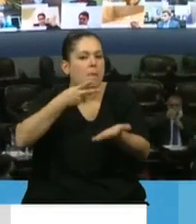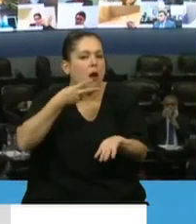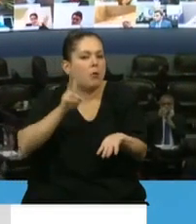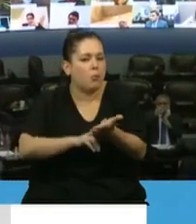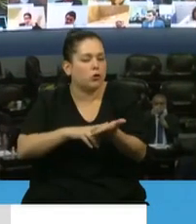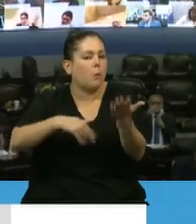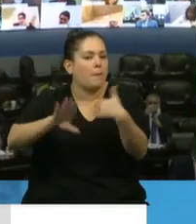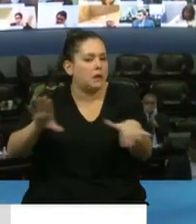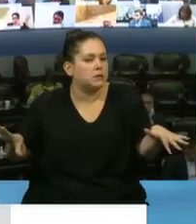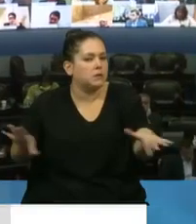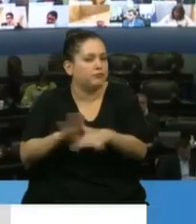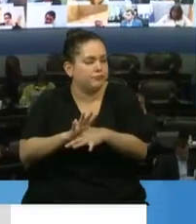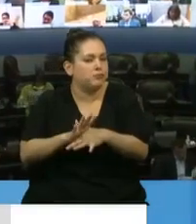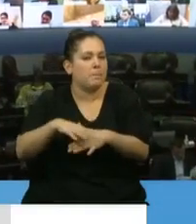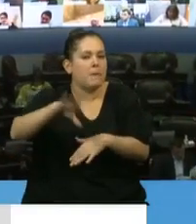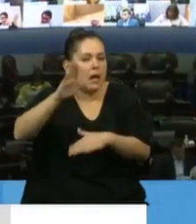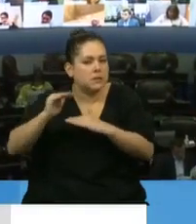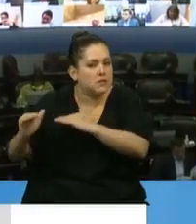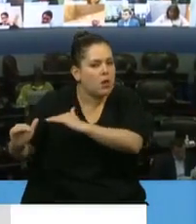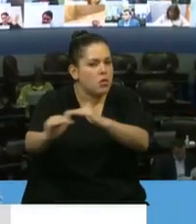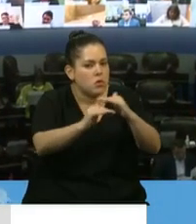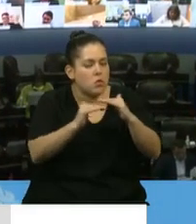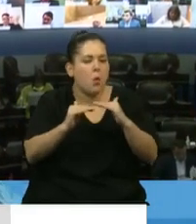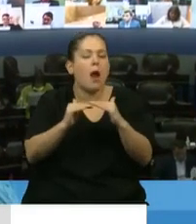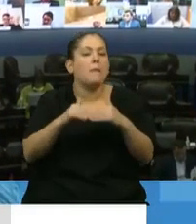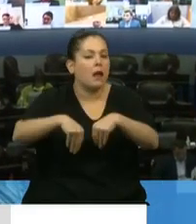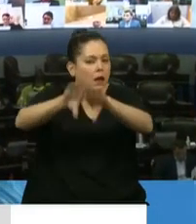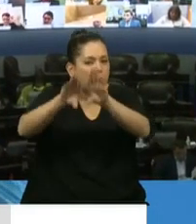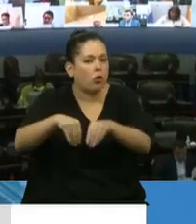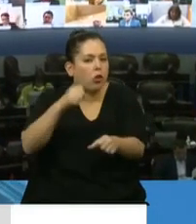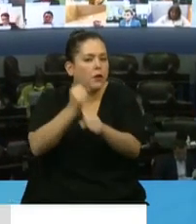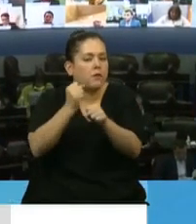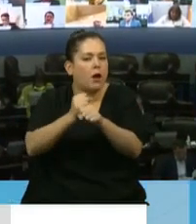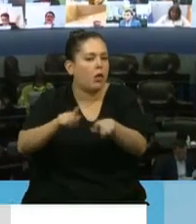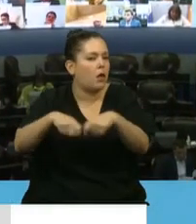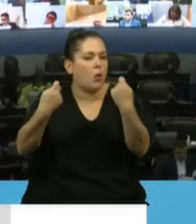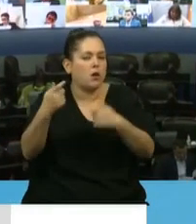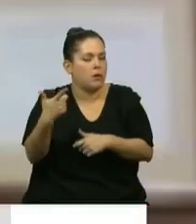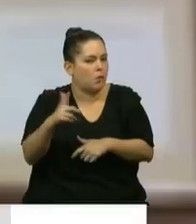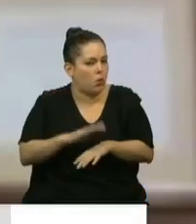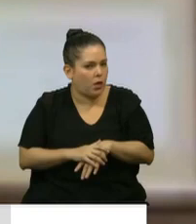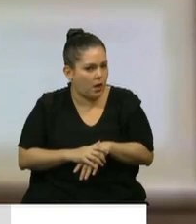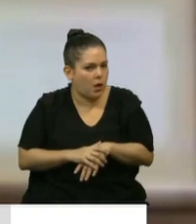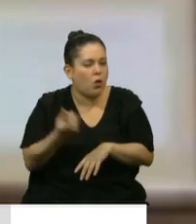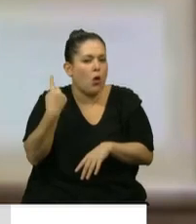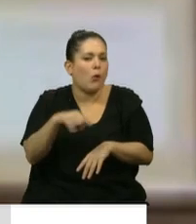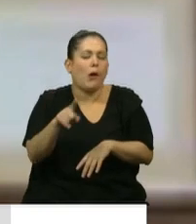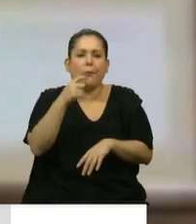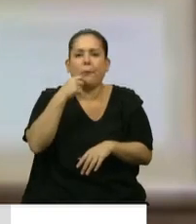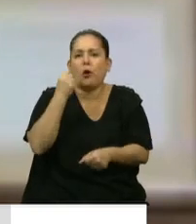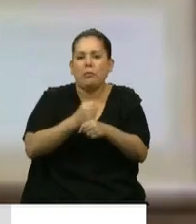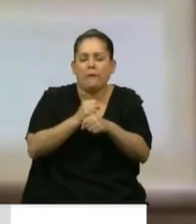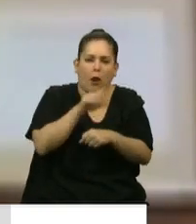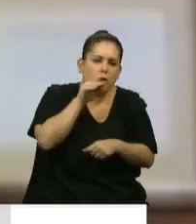más justo, mucho más equitativo, y que los trabajadores no se vean afectados cuando perciban horas extras